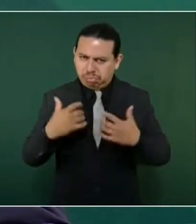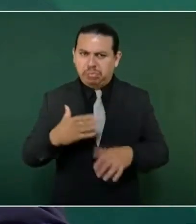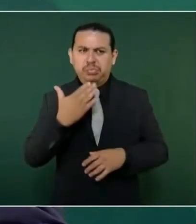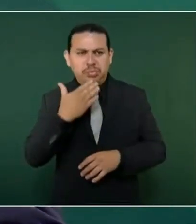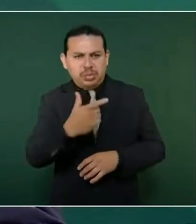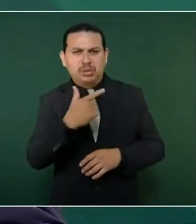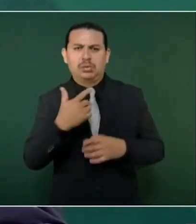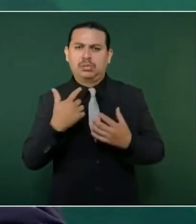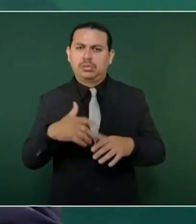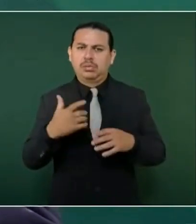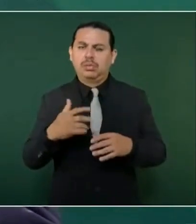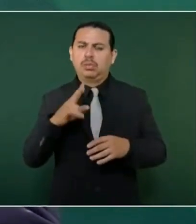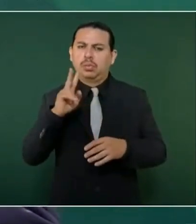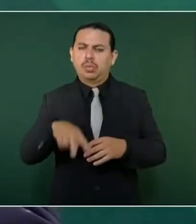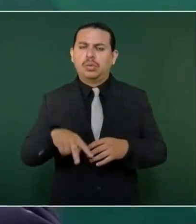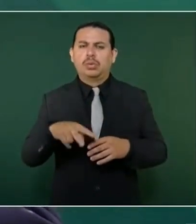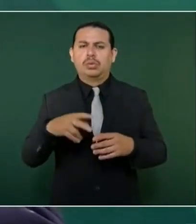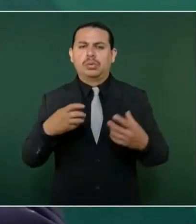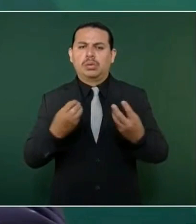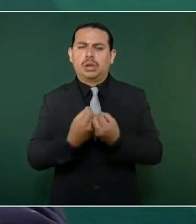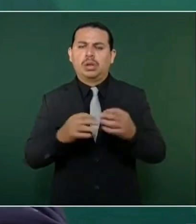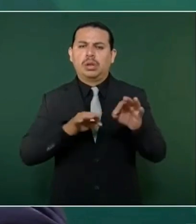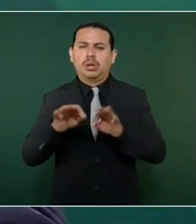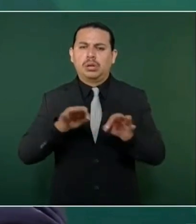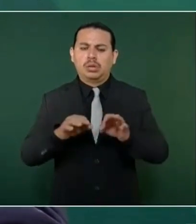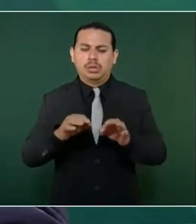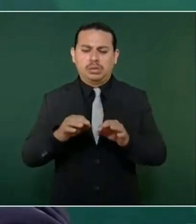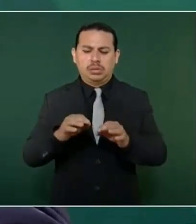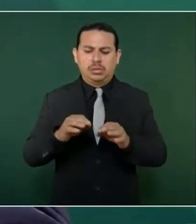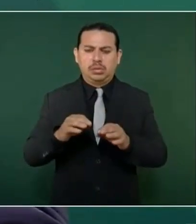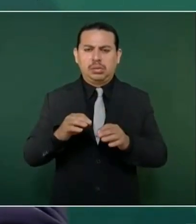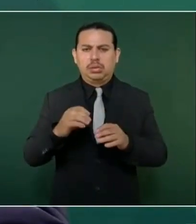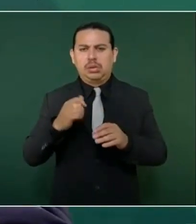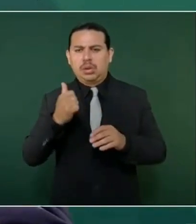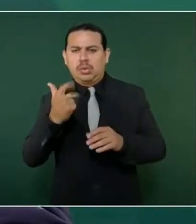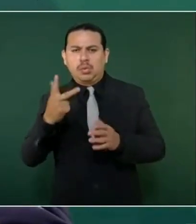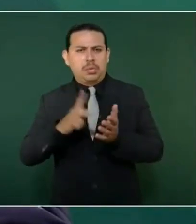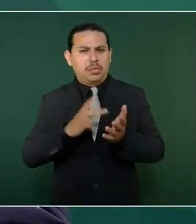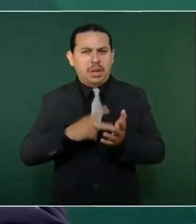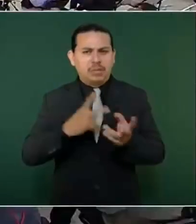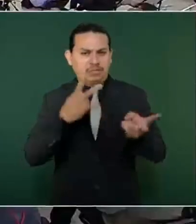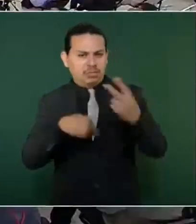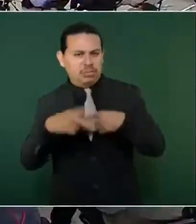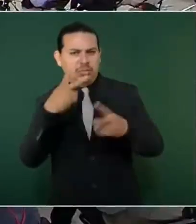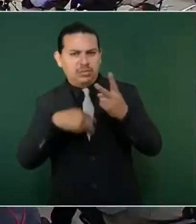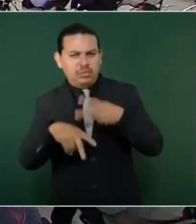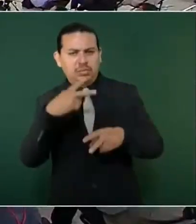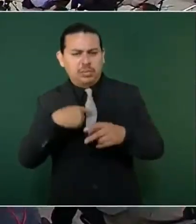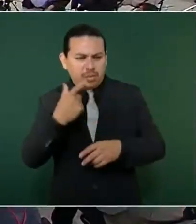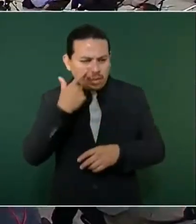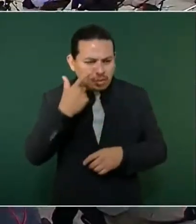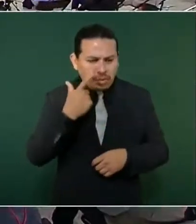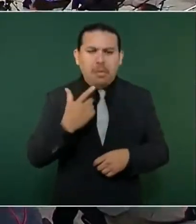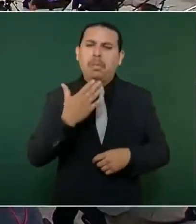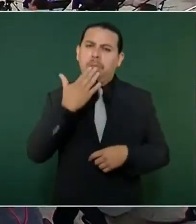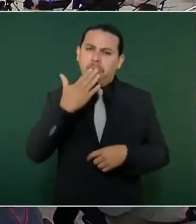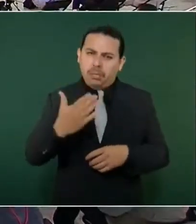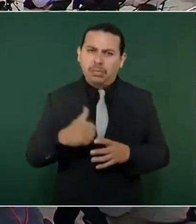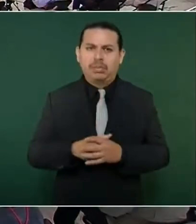pues yo creo que como seis, ocho veces y es